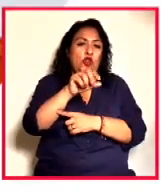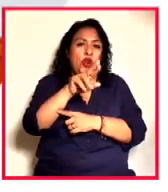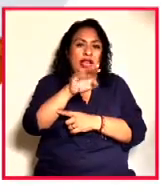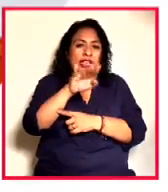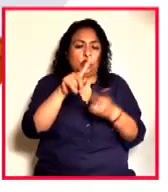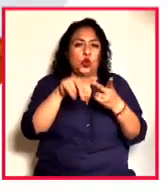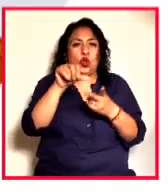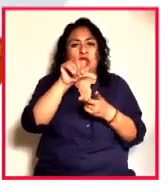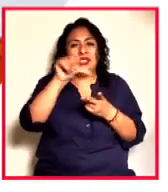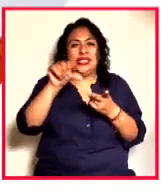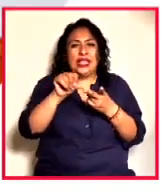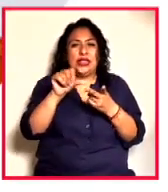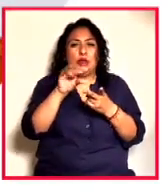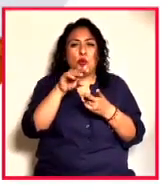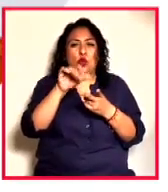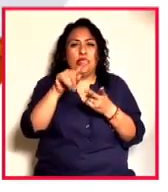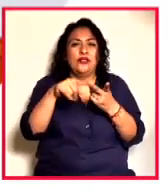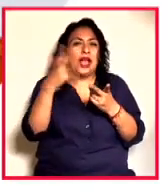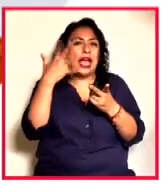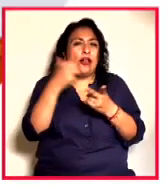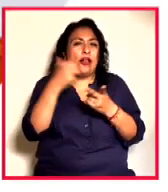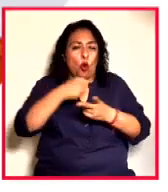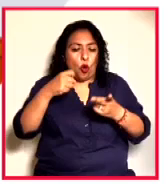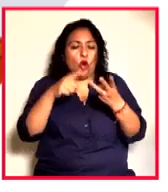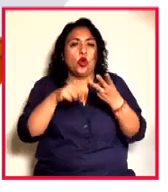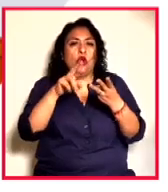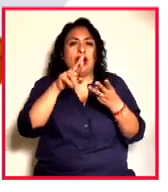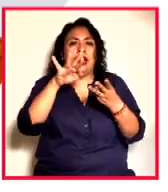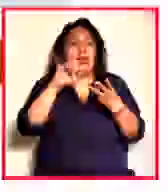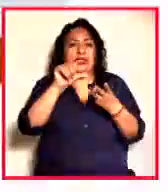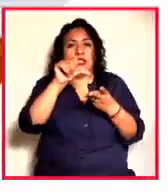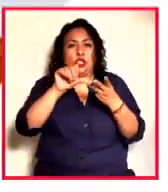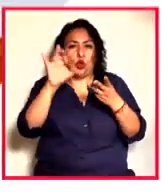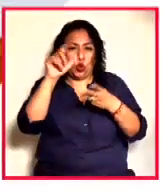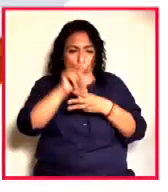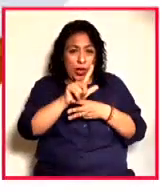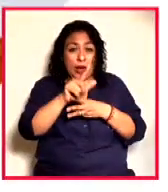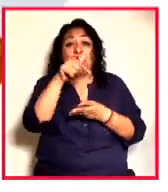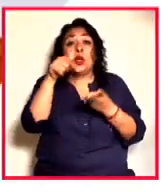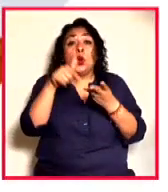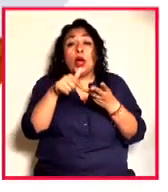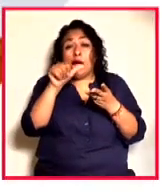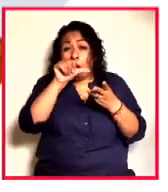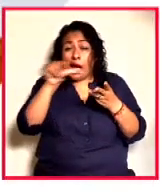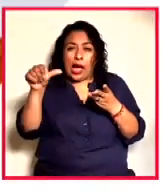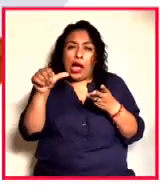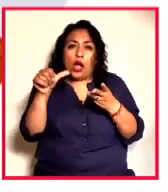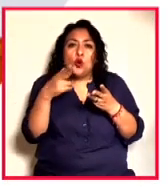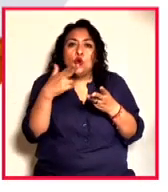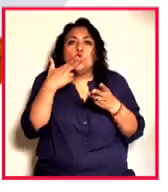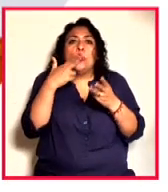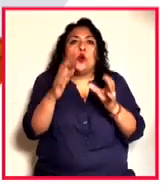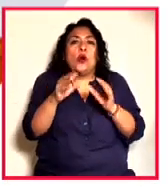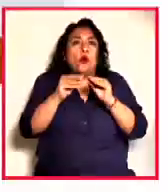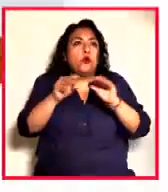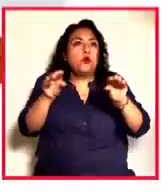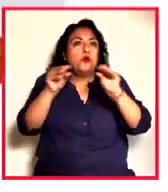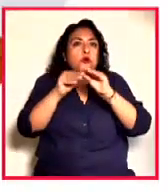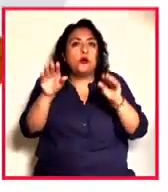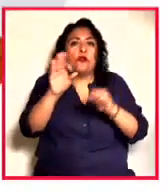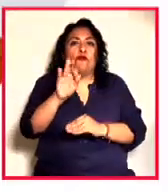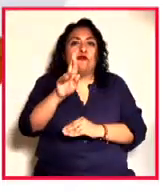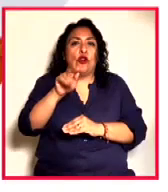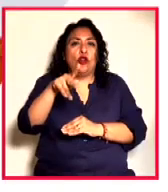Multidisciplinario Gato Gordo y Raíces Centro Cultural, espacio consagrado a la preservación y difusión del folclor